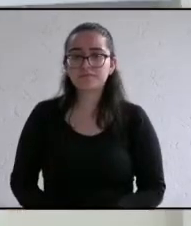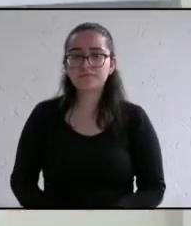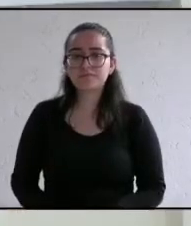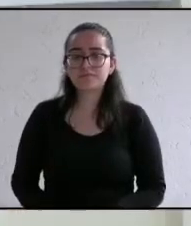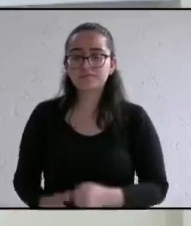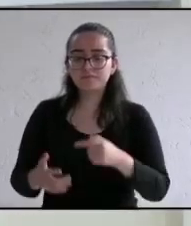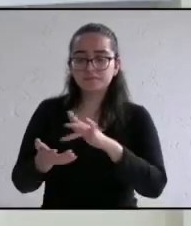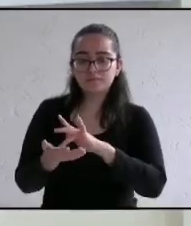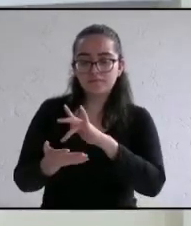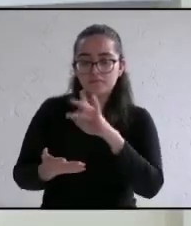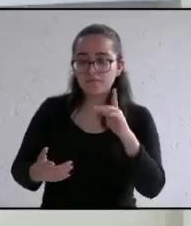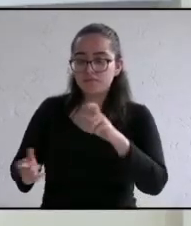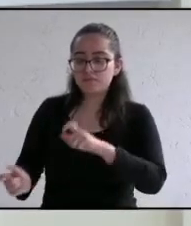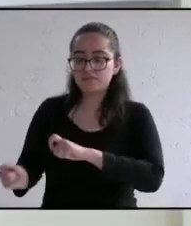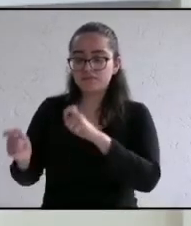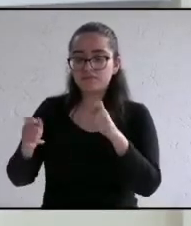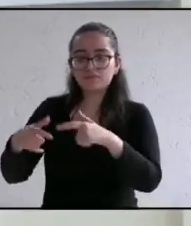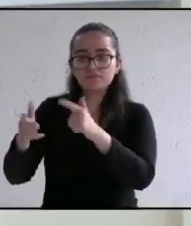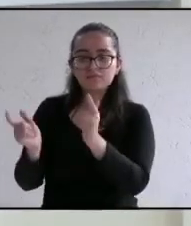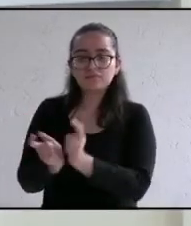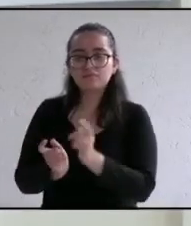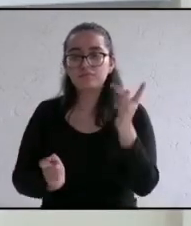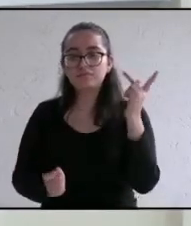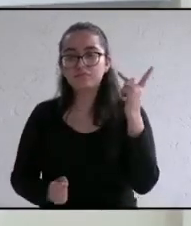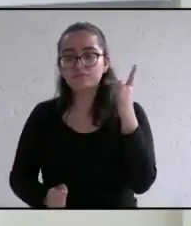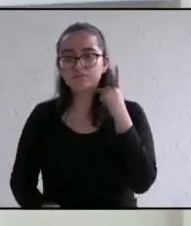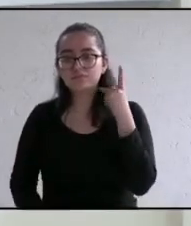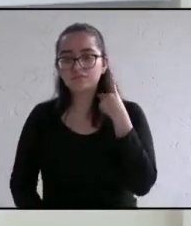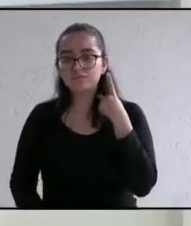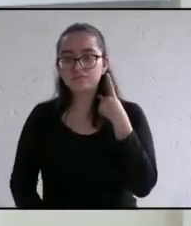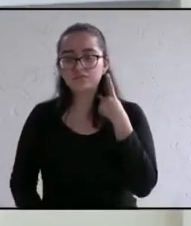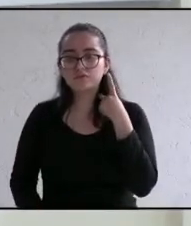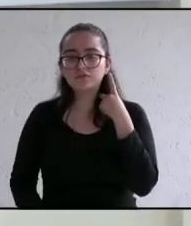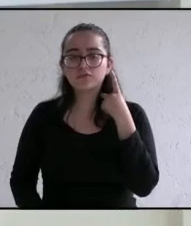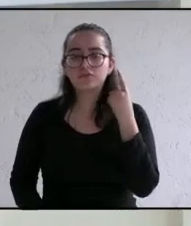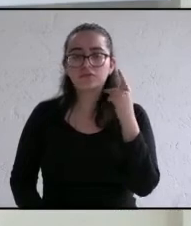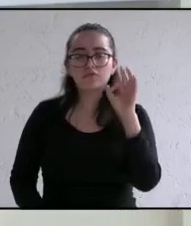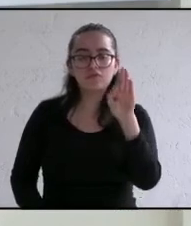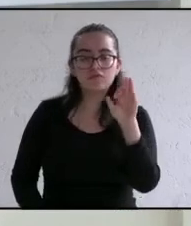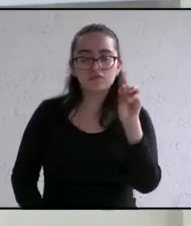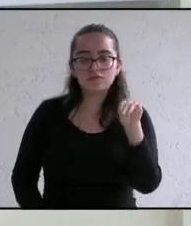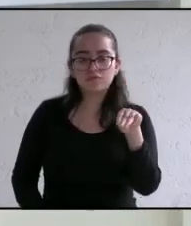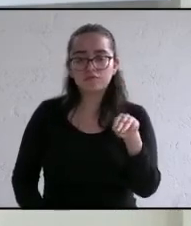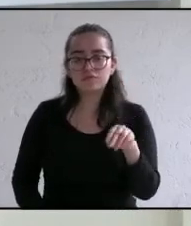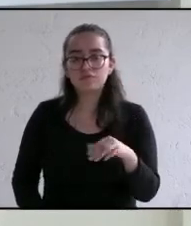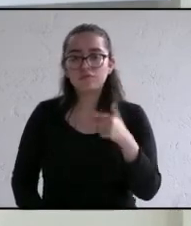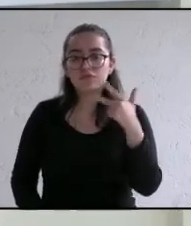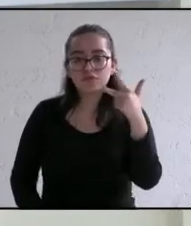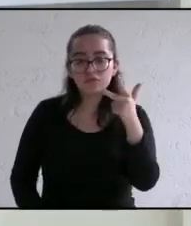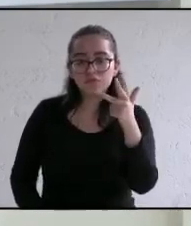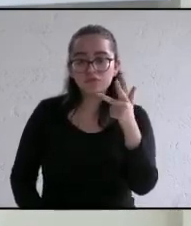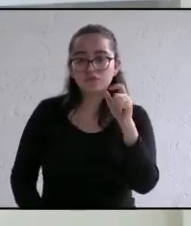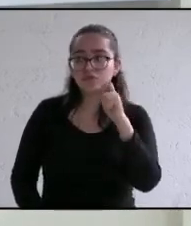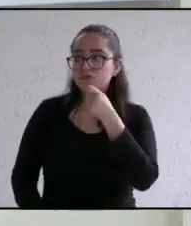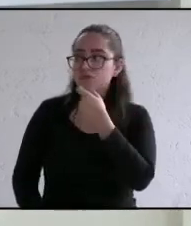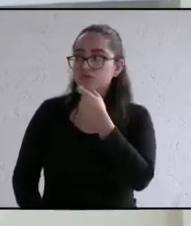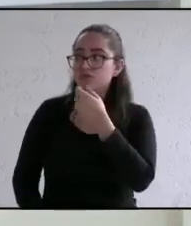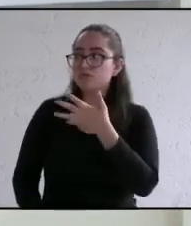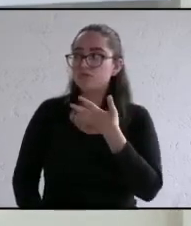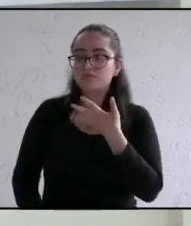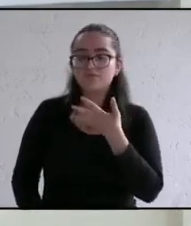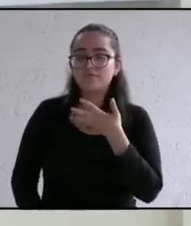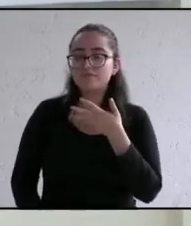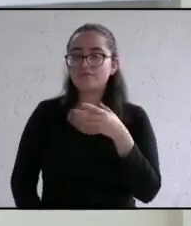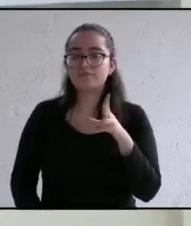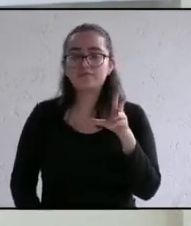gracias continuamos con el candidato de Fuerza por México tiene 8 segundos desea hacer uso de su